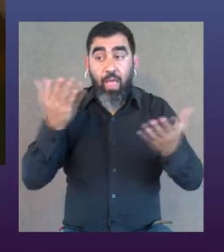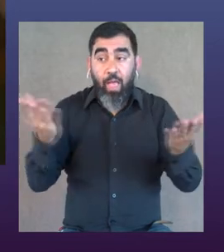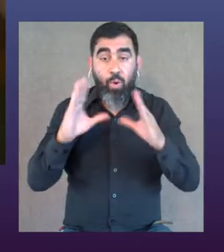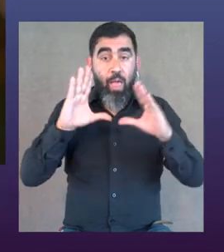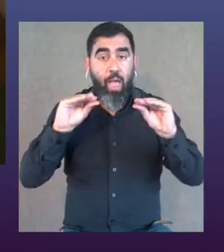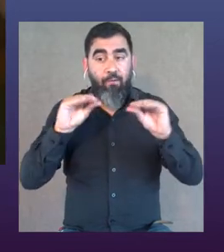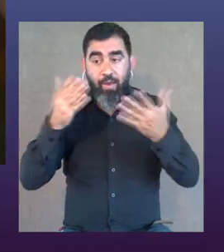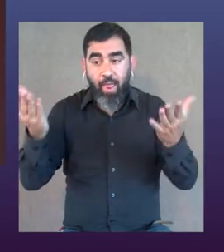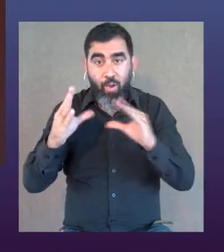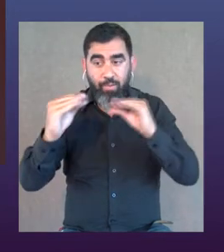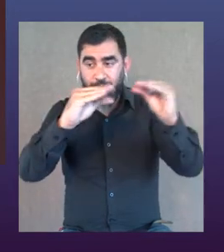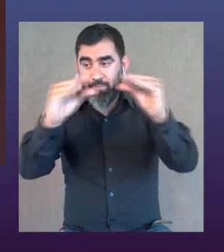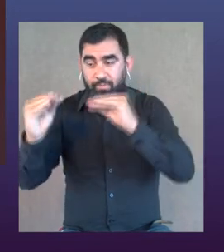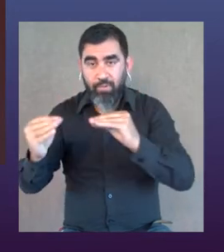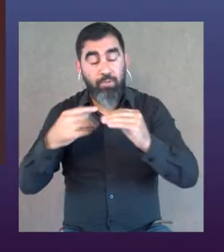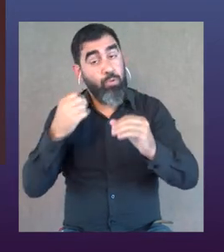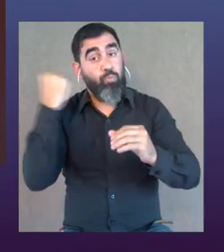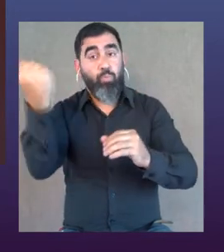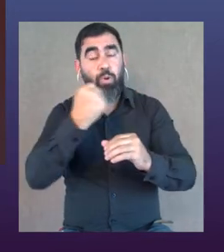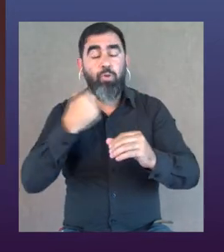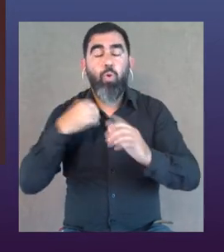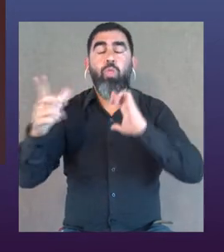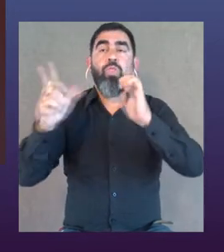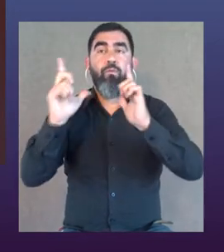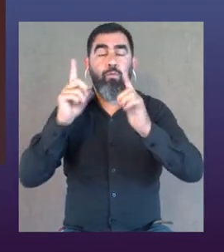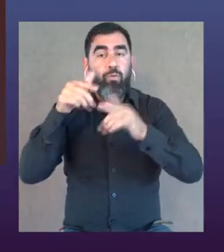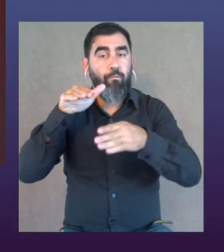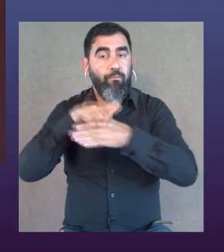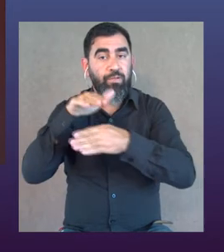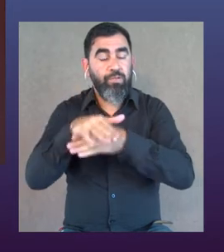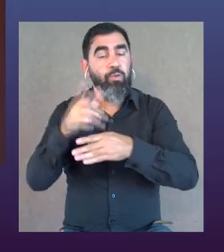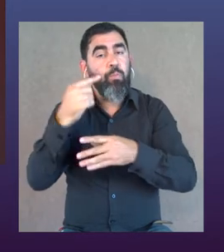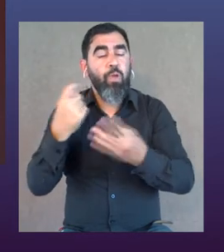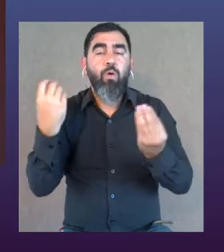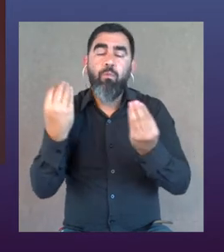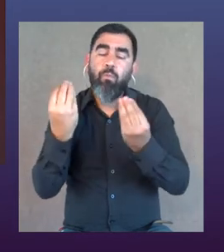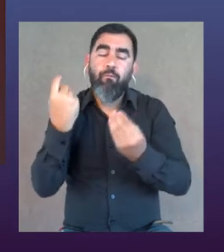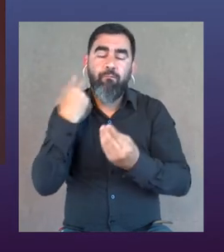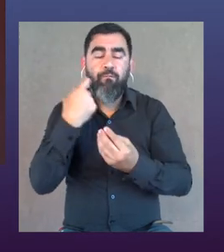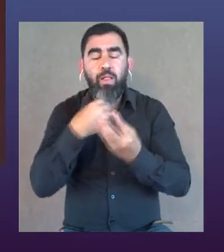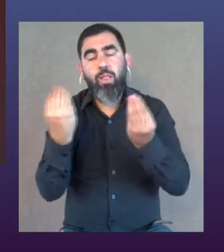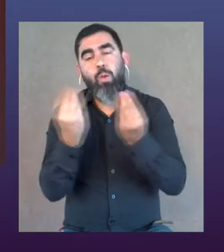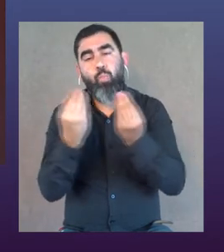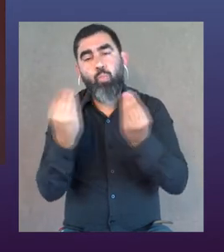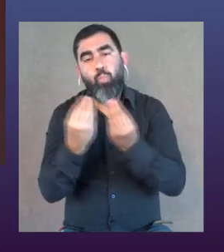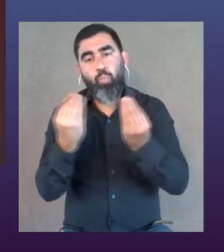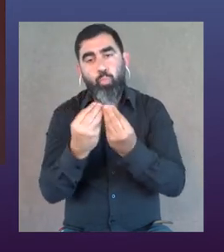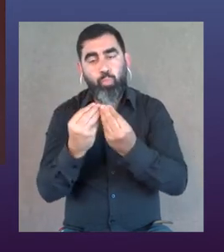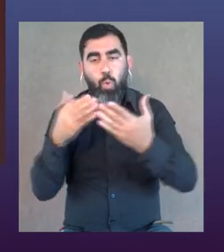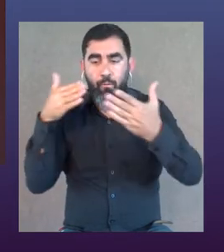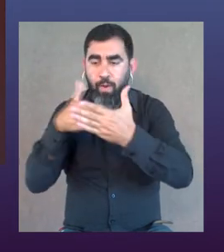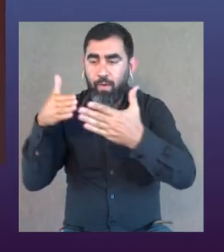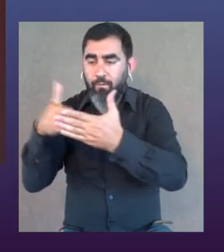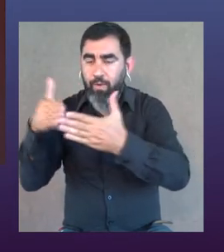ya estar hablando de esto es un gran paso. Lo celebro, pero tenemos muchas barreras que